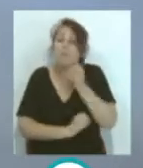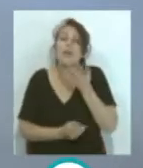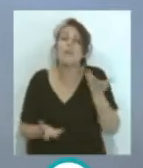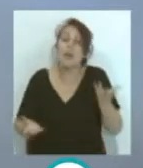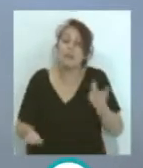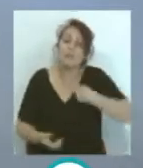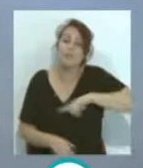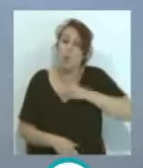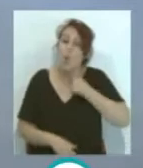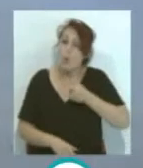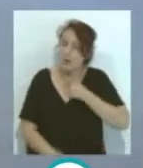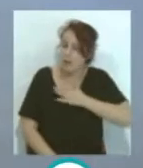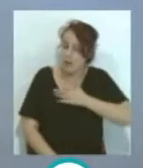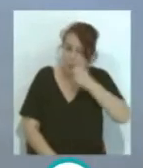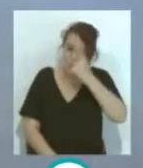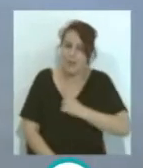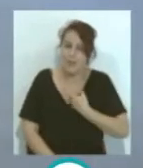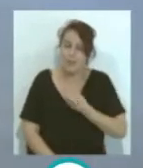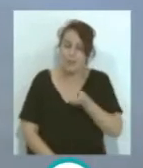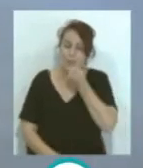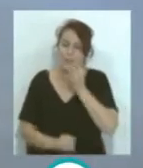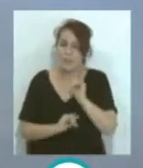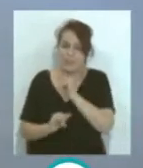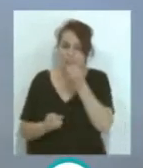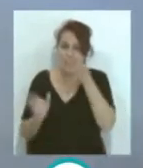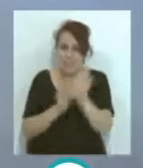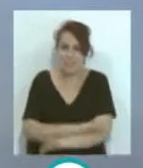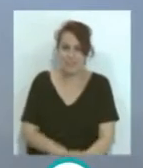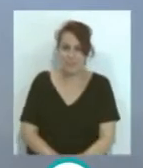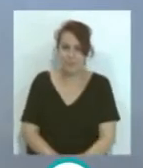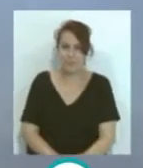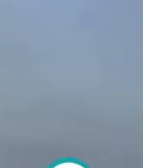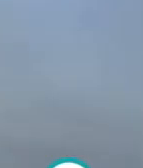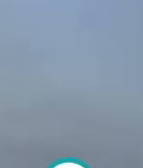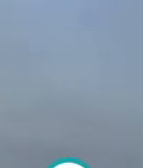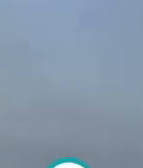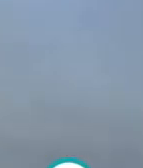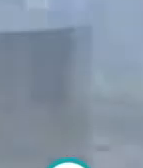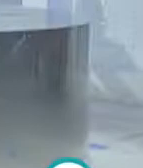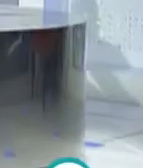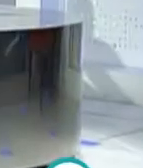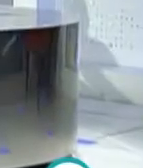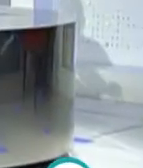...nos gusta tener nuestras propias imágenes... ...que la pasen muy bien... ...muy buenas noches... ...muy buenas